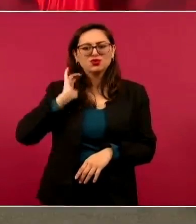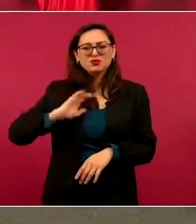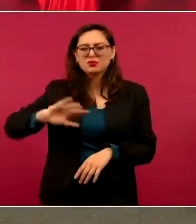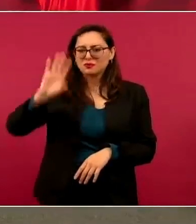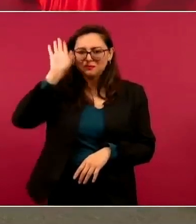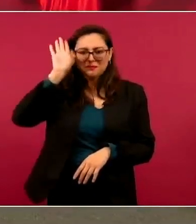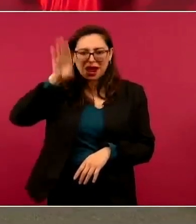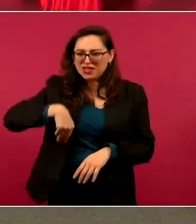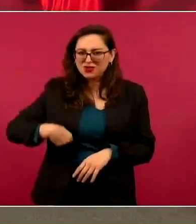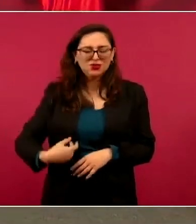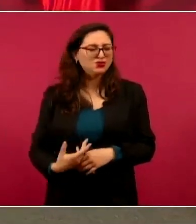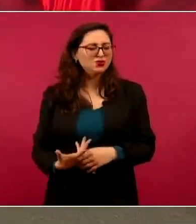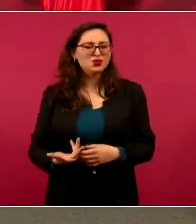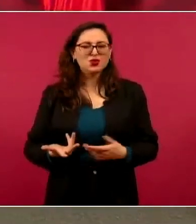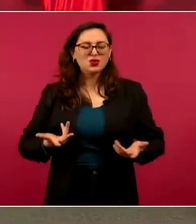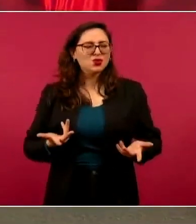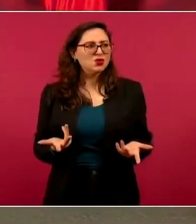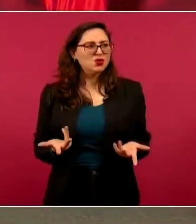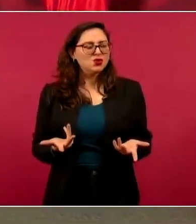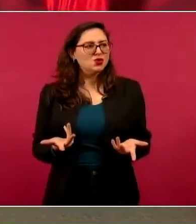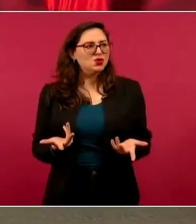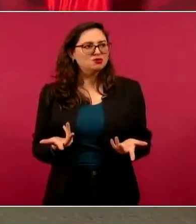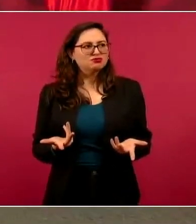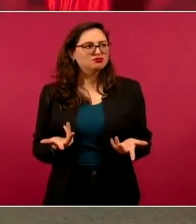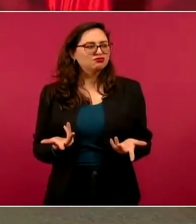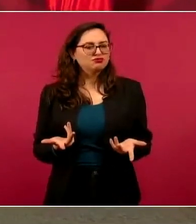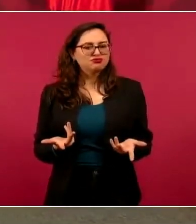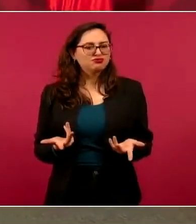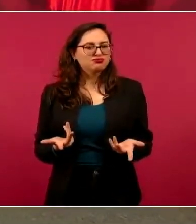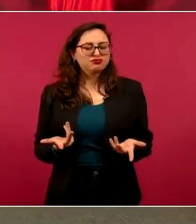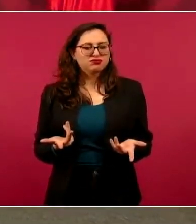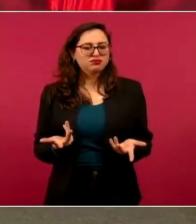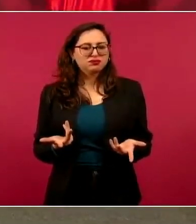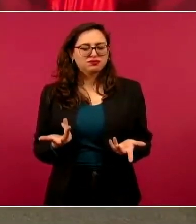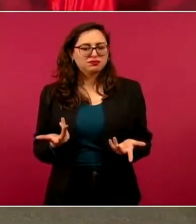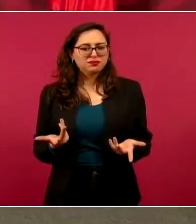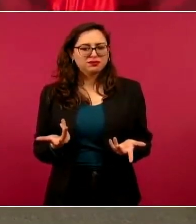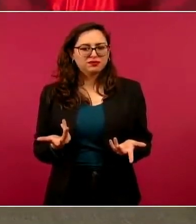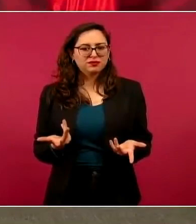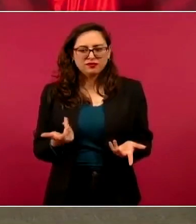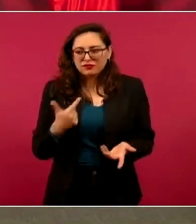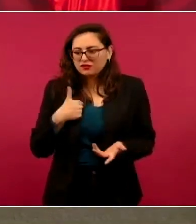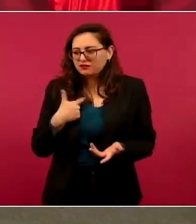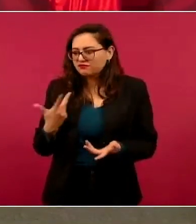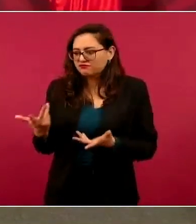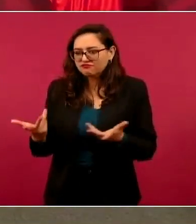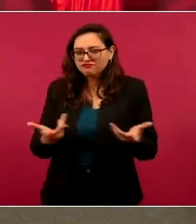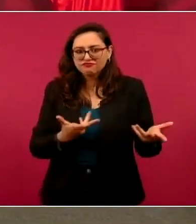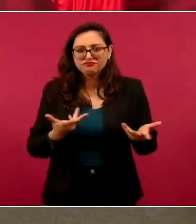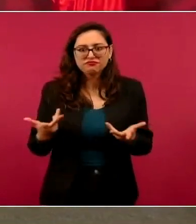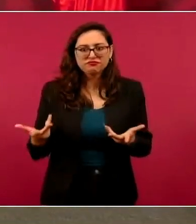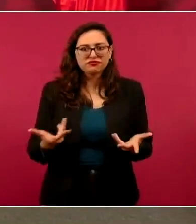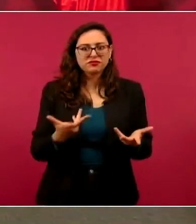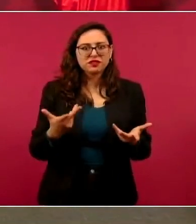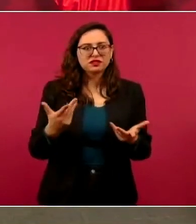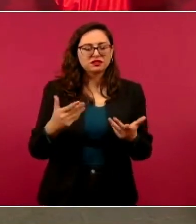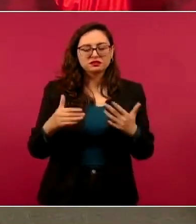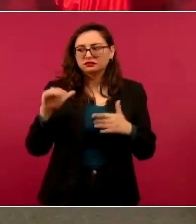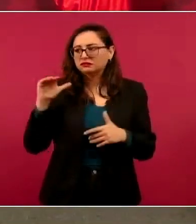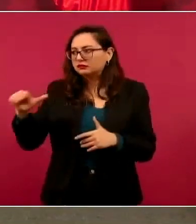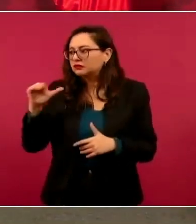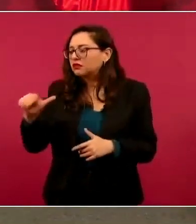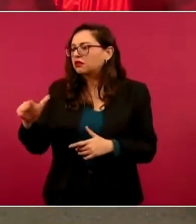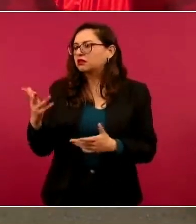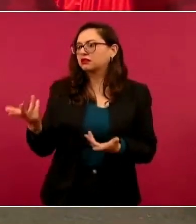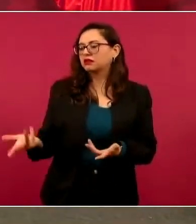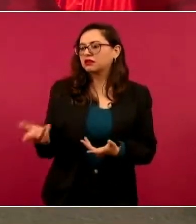Mientras estábamos buscando que volvieran a poner nuestros